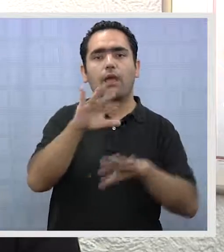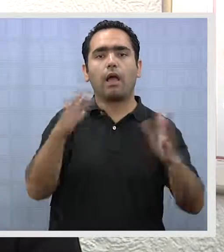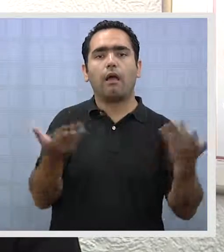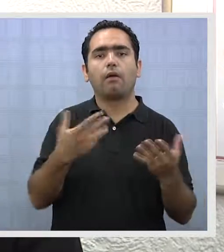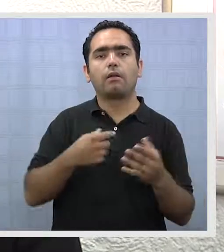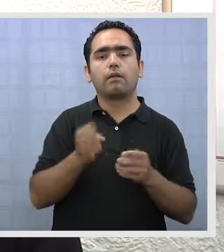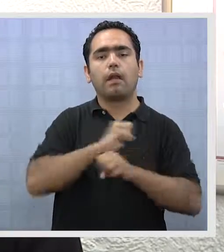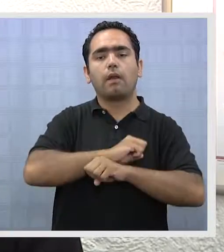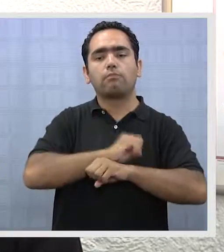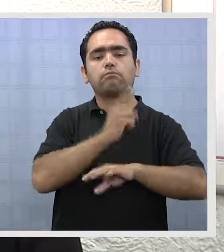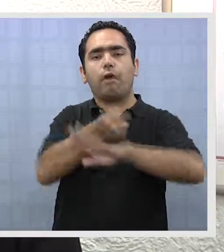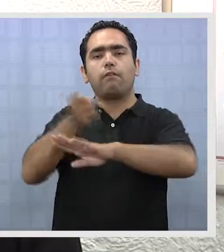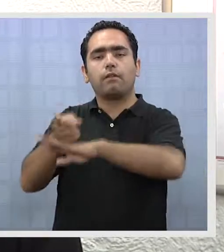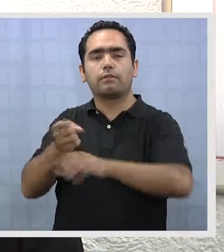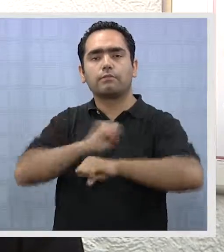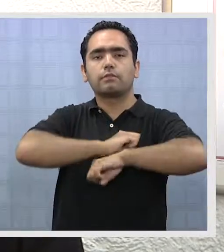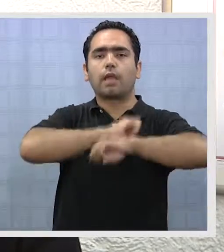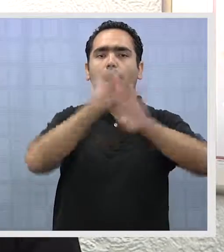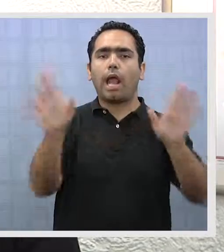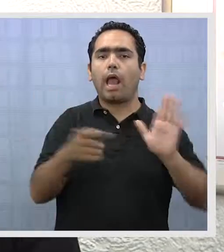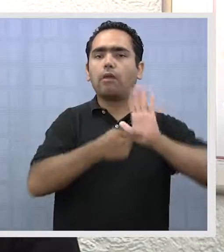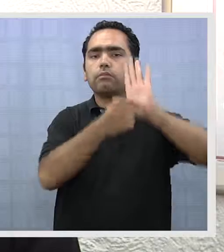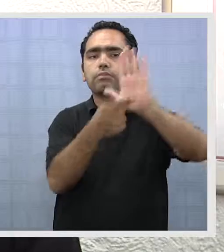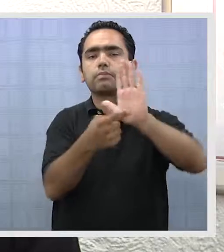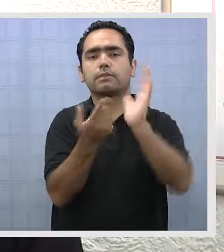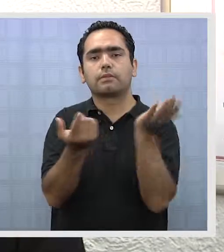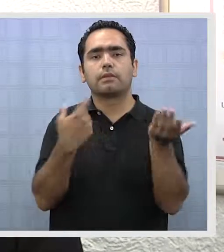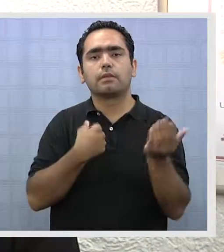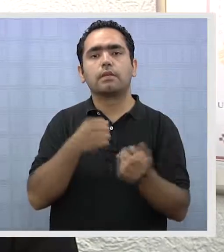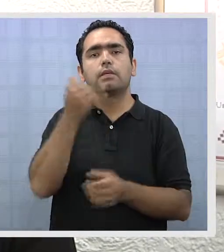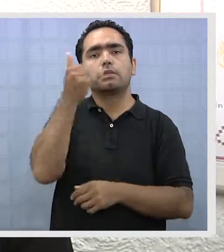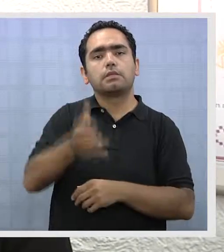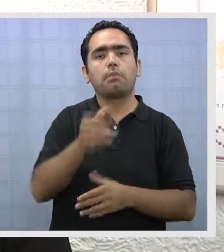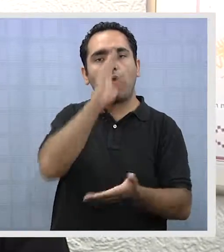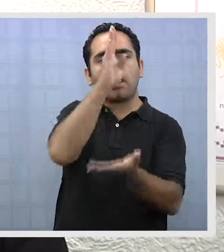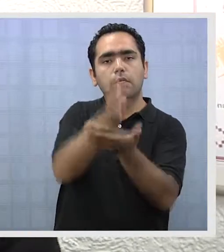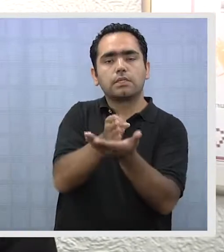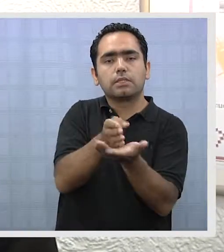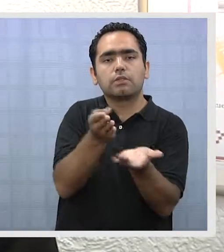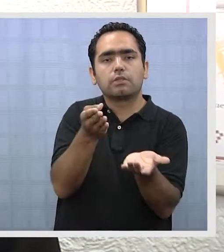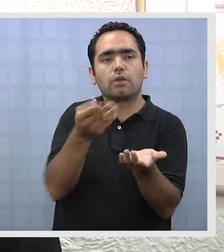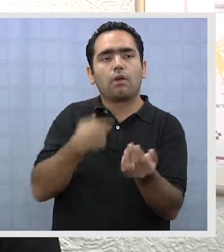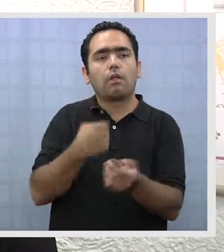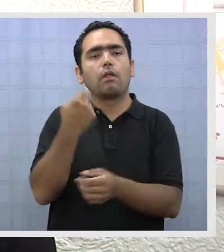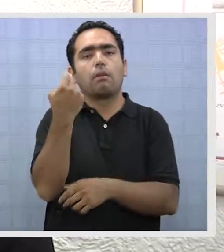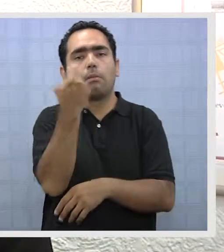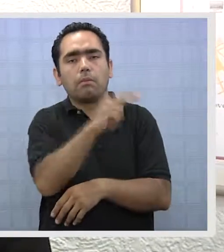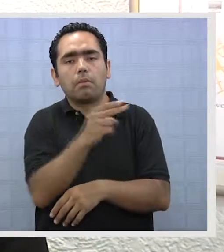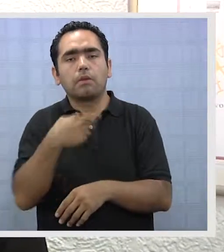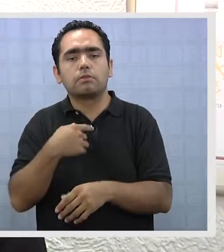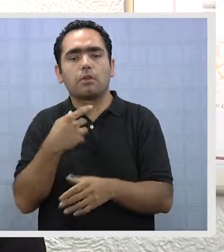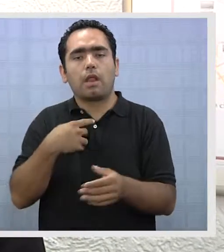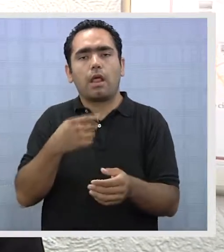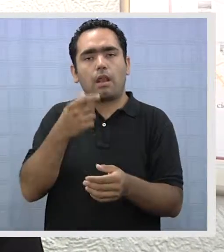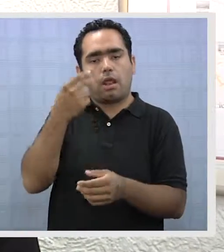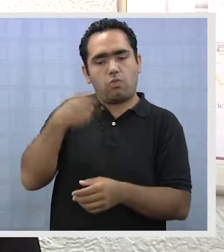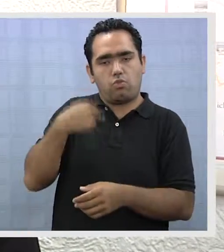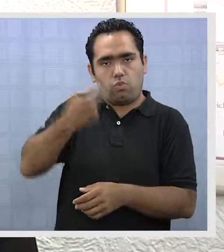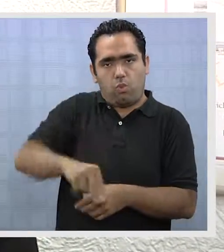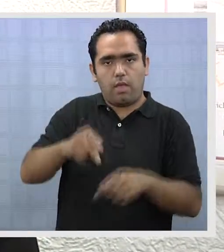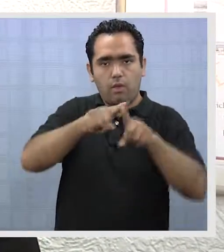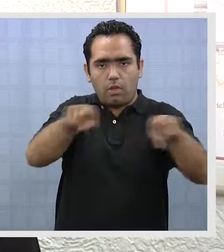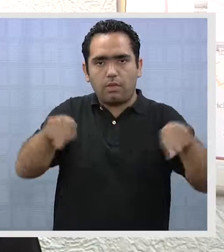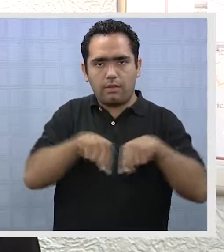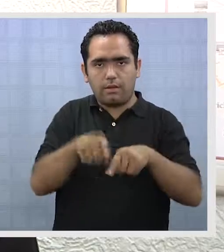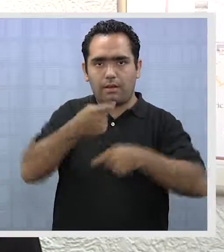demostraba que frágil era nuestro sistema en el sentido de lo poco transparente. Se dejaba, digamos, mucho del actuar y de la decisión a lo que eran